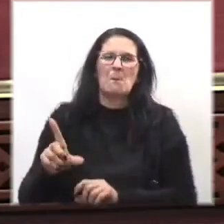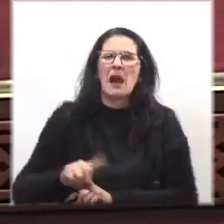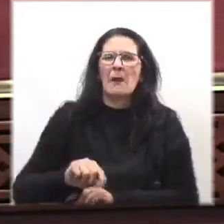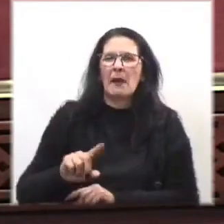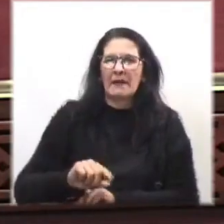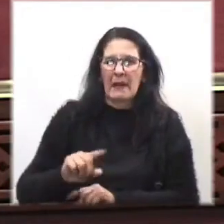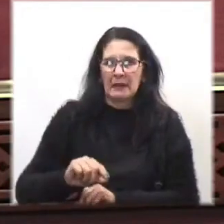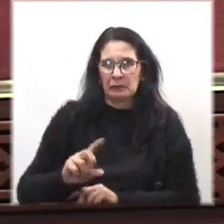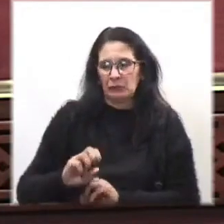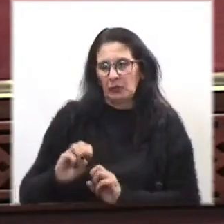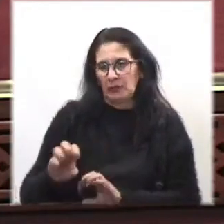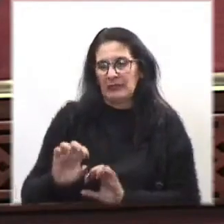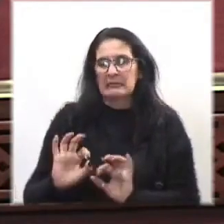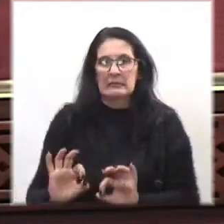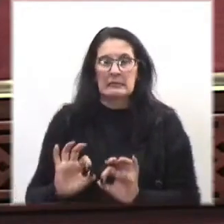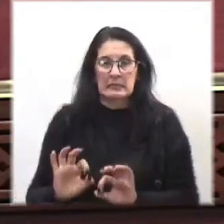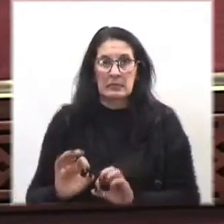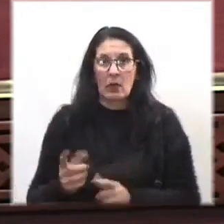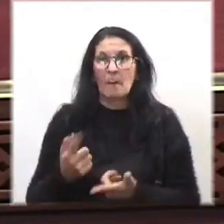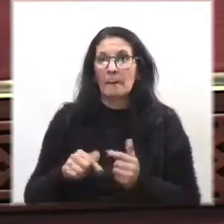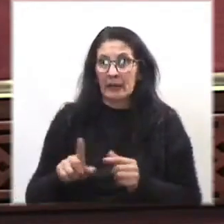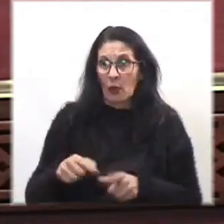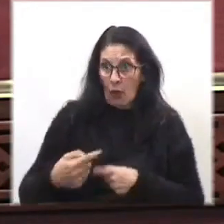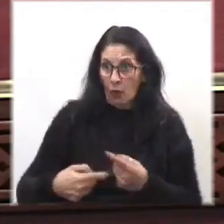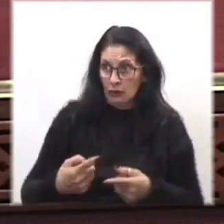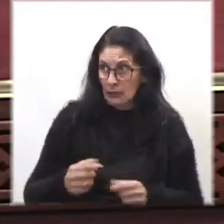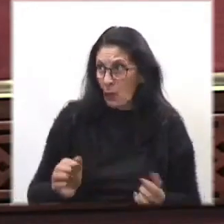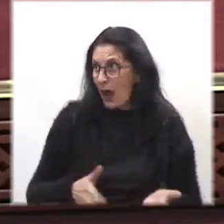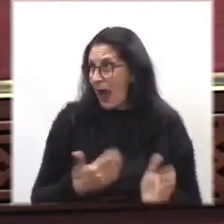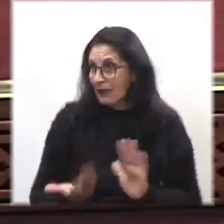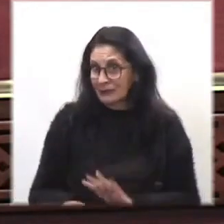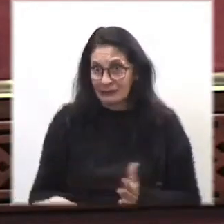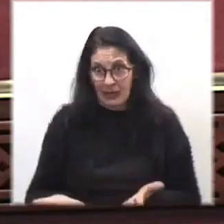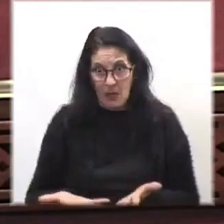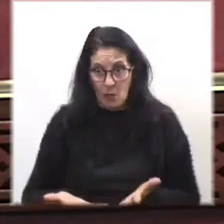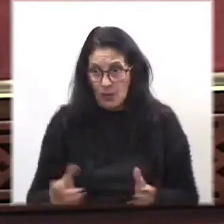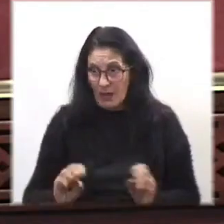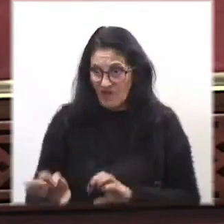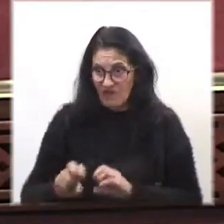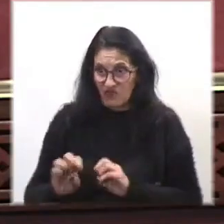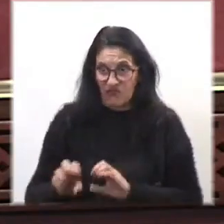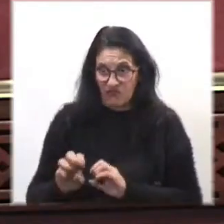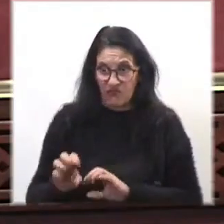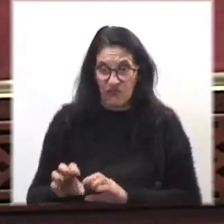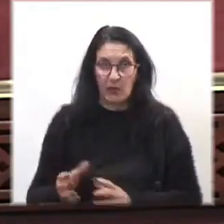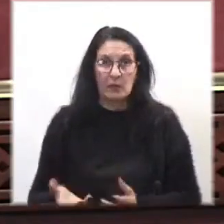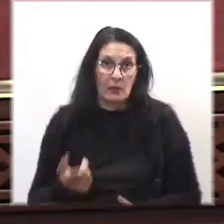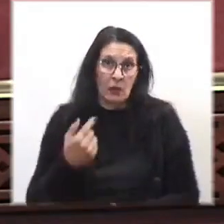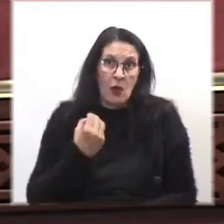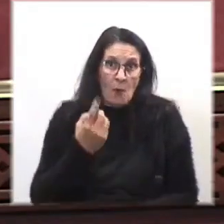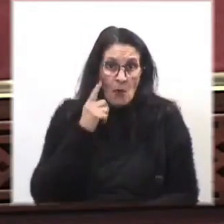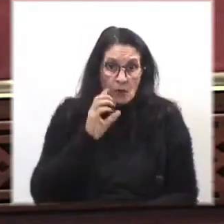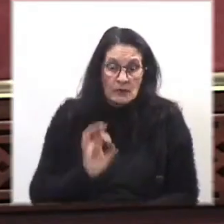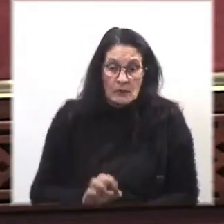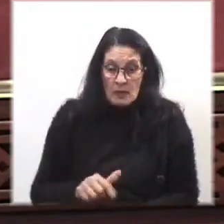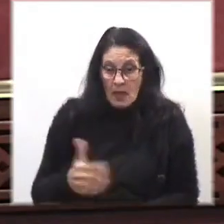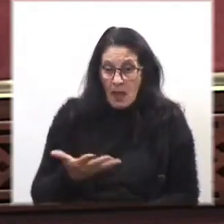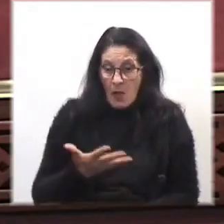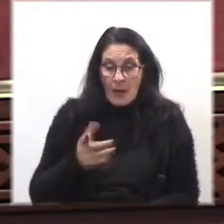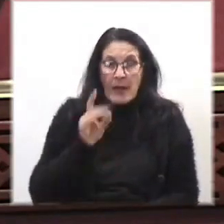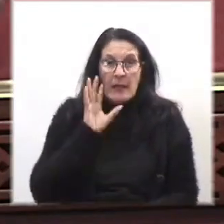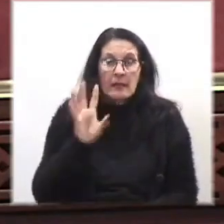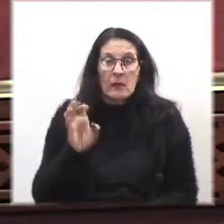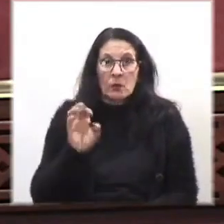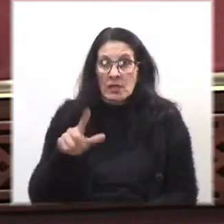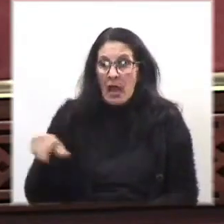sencillo hacerlo. Lo que no entiendo es cómo se sigue haciendo hasta el día de hoy, siendo que, como me estoy enterando de escuchar